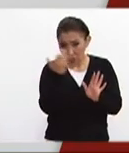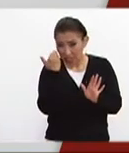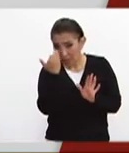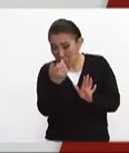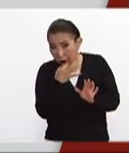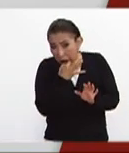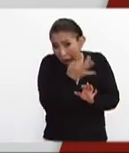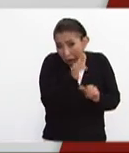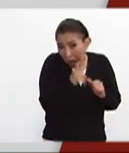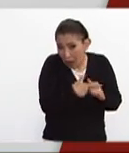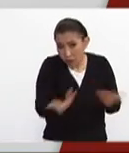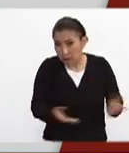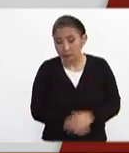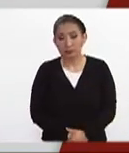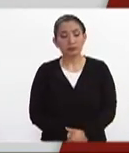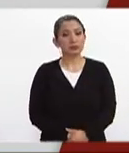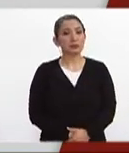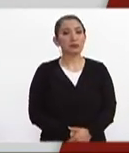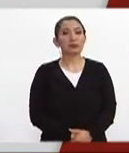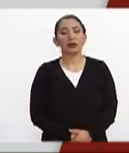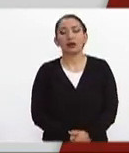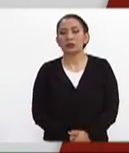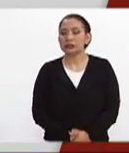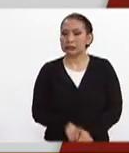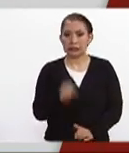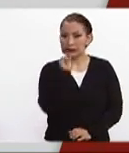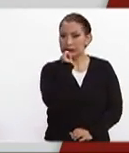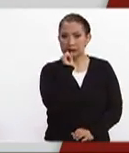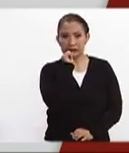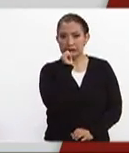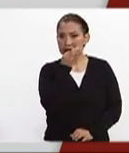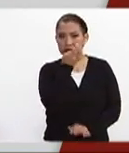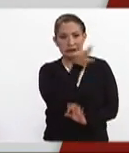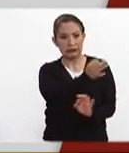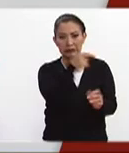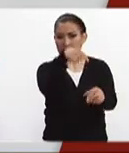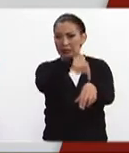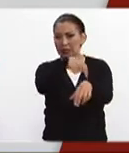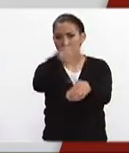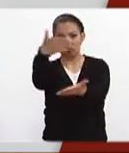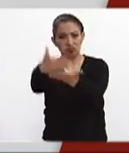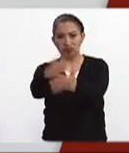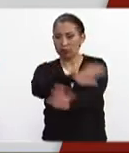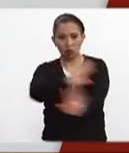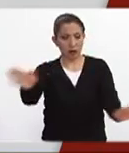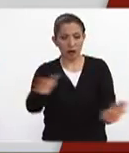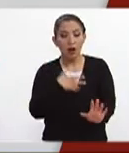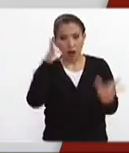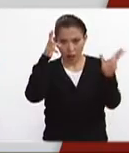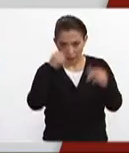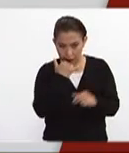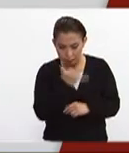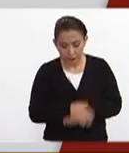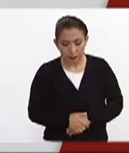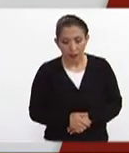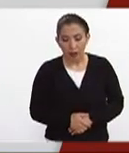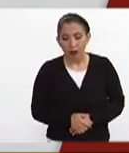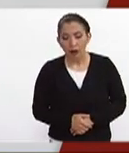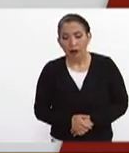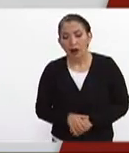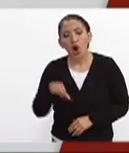periodo aproximado no hay periodo ¿sabes por qué Ana? te saludo lo que pasa es que